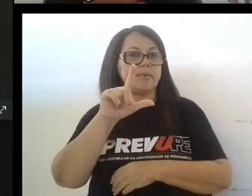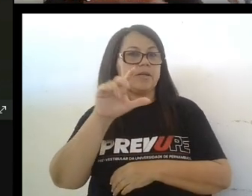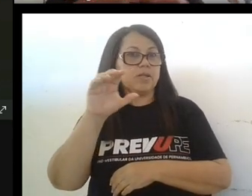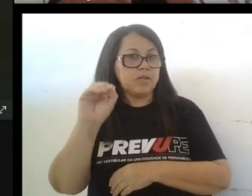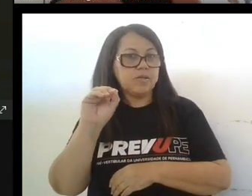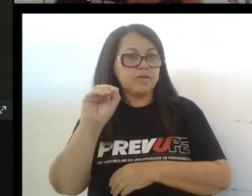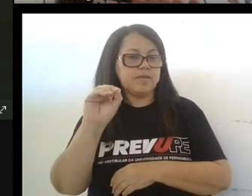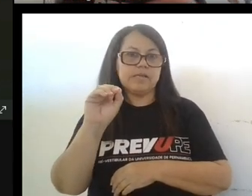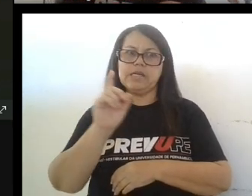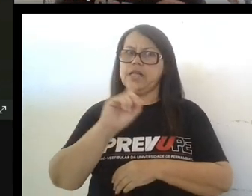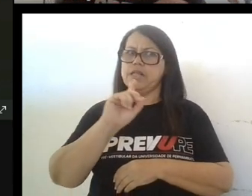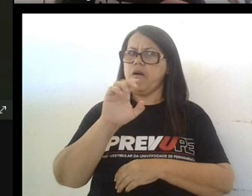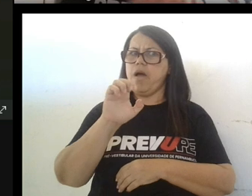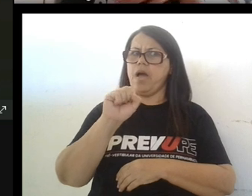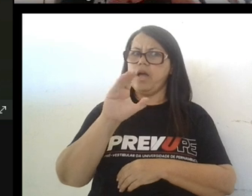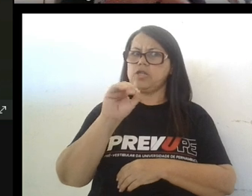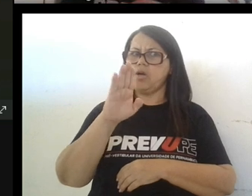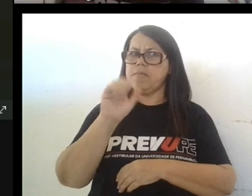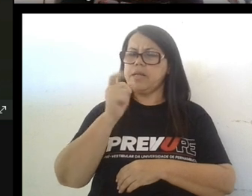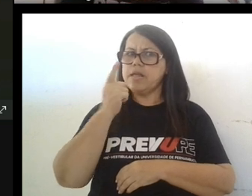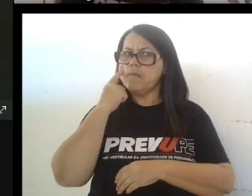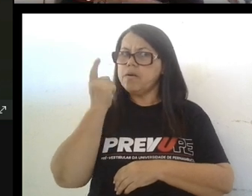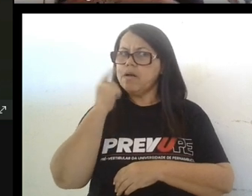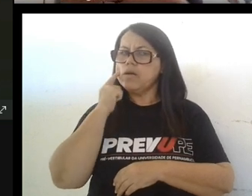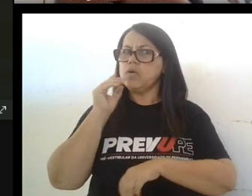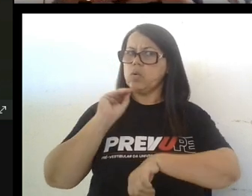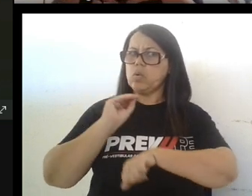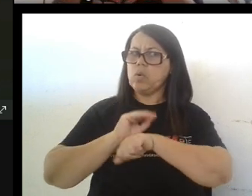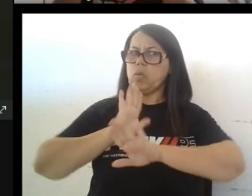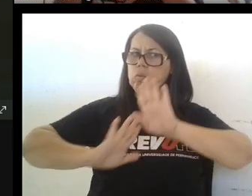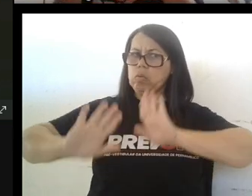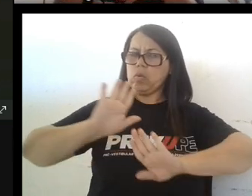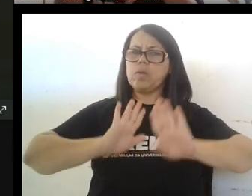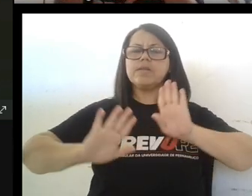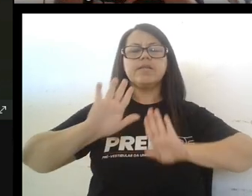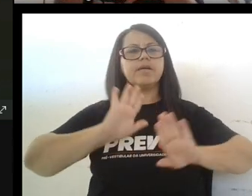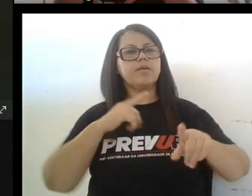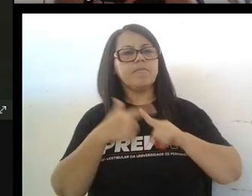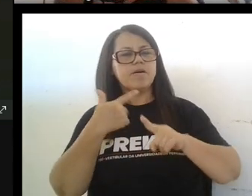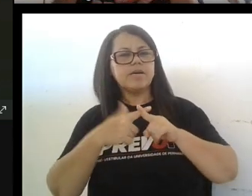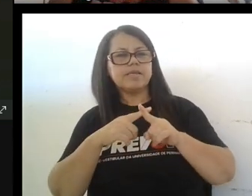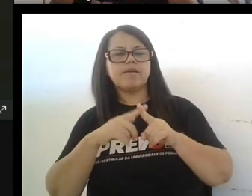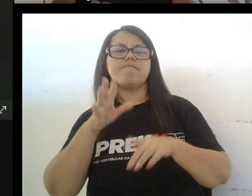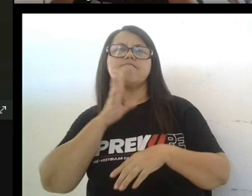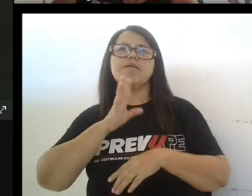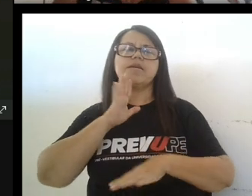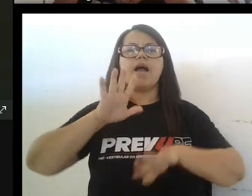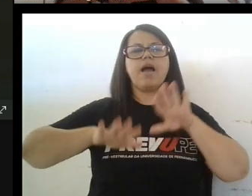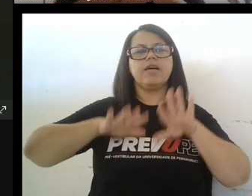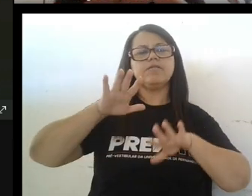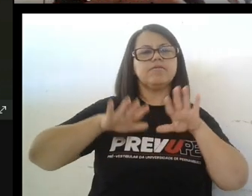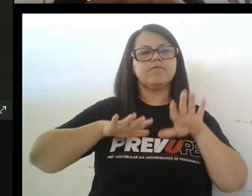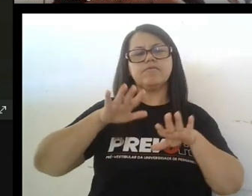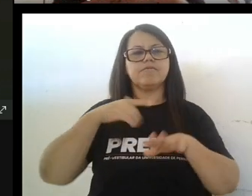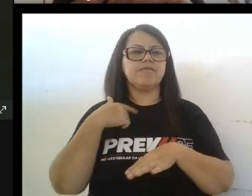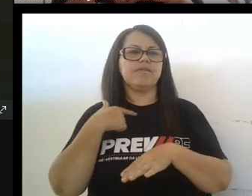dientes y no una escoba mucho ojo porque es común que a veces nosotros metemos un